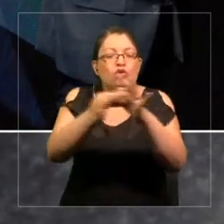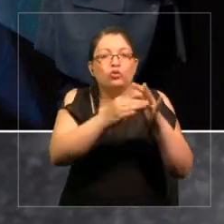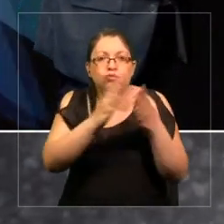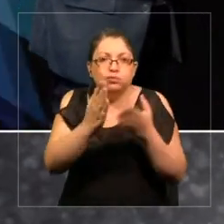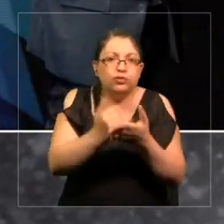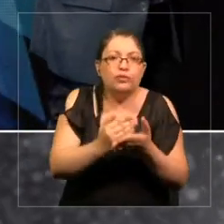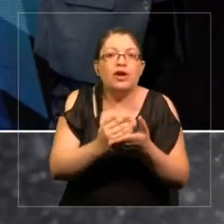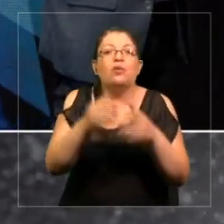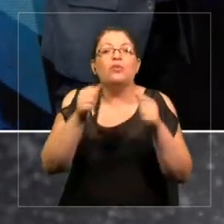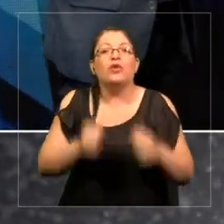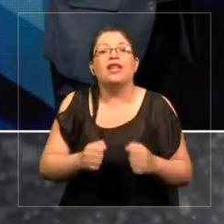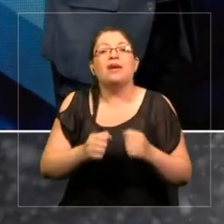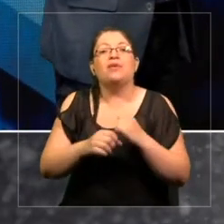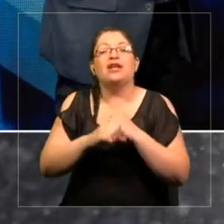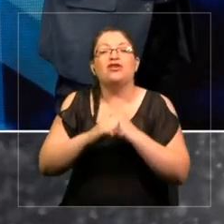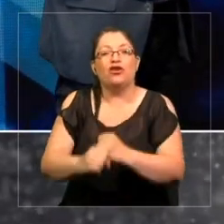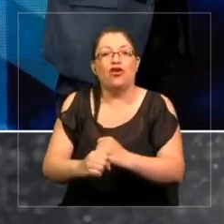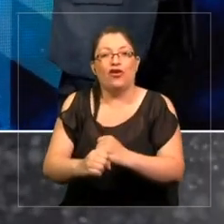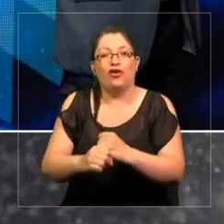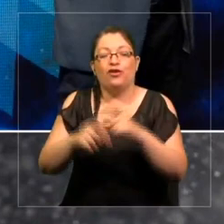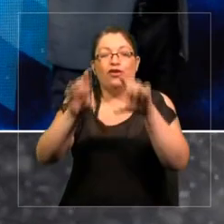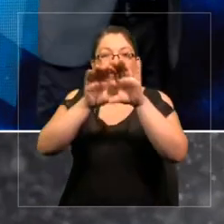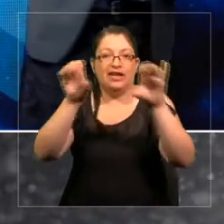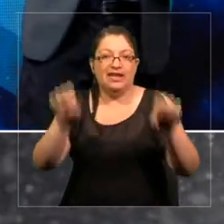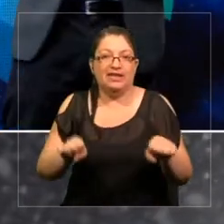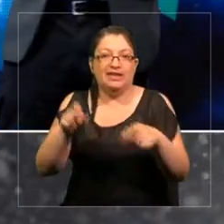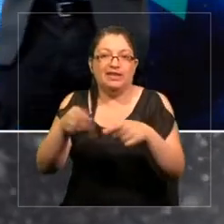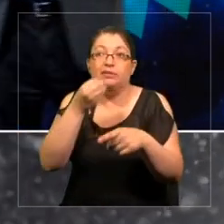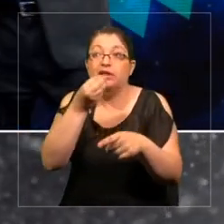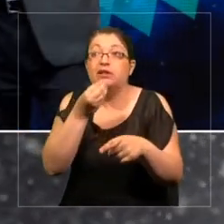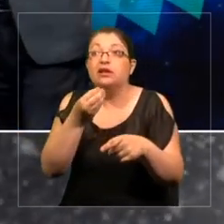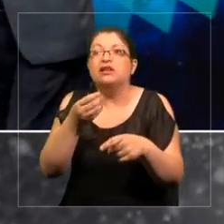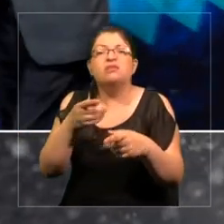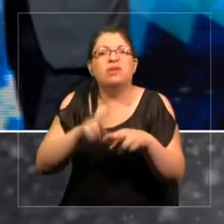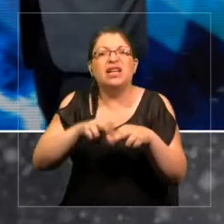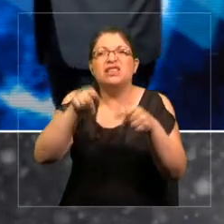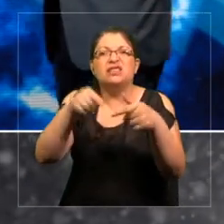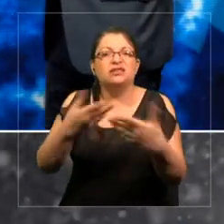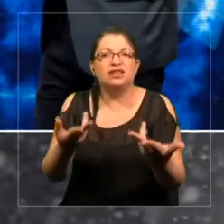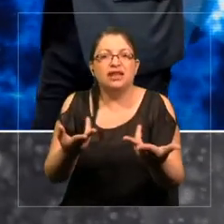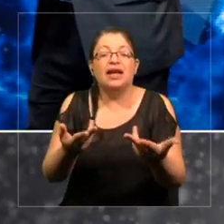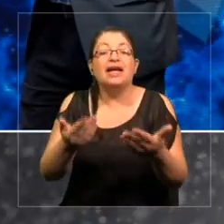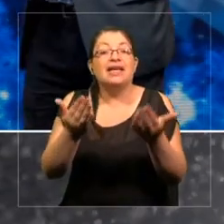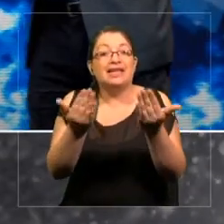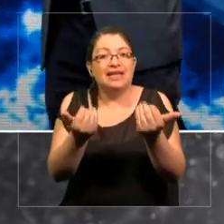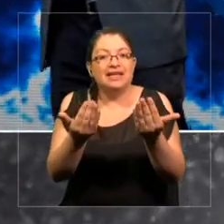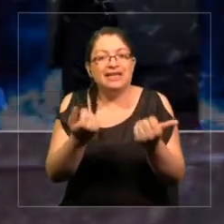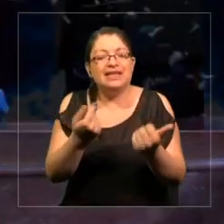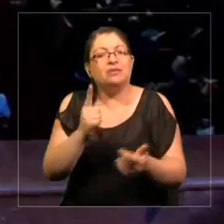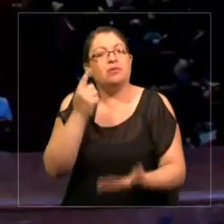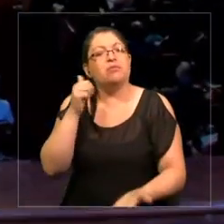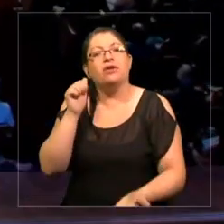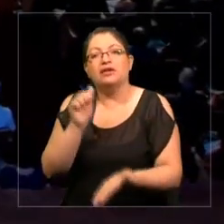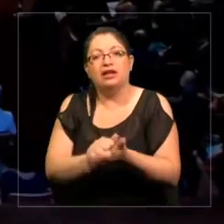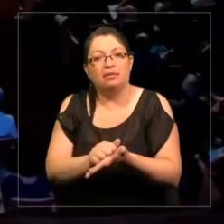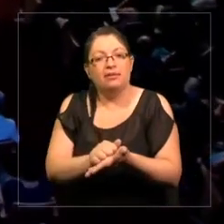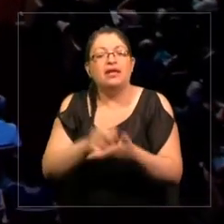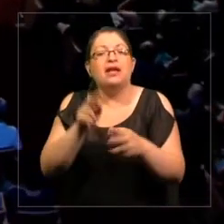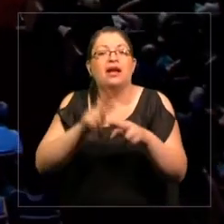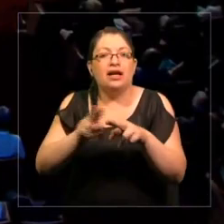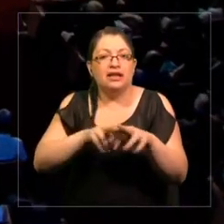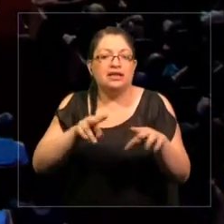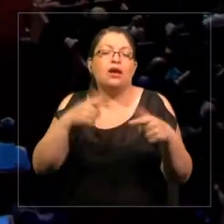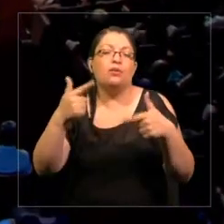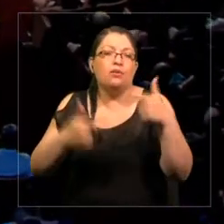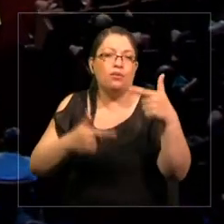para mejorar nuestros sistemas alimentarios. Para hacer esto, necesitamos demandar acción de políticas